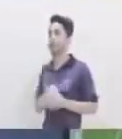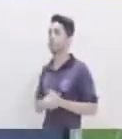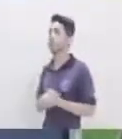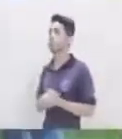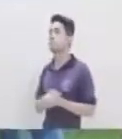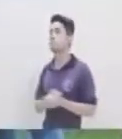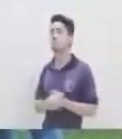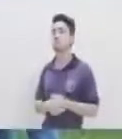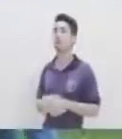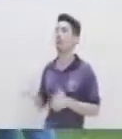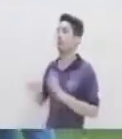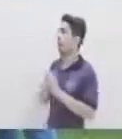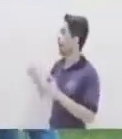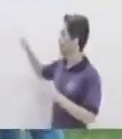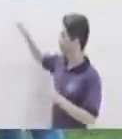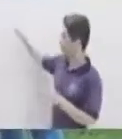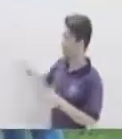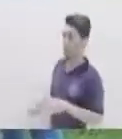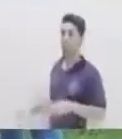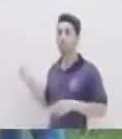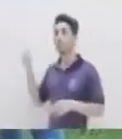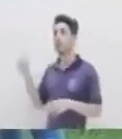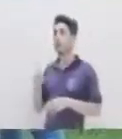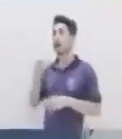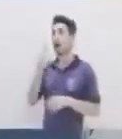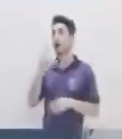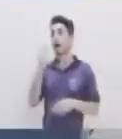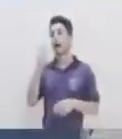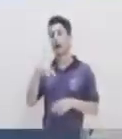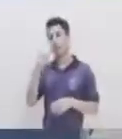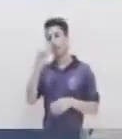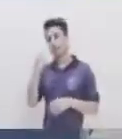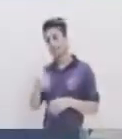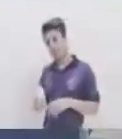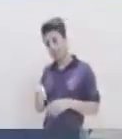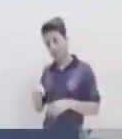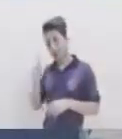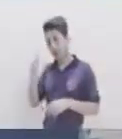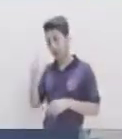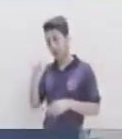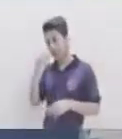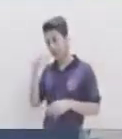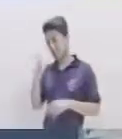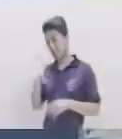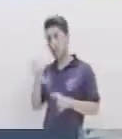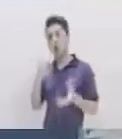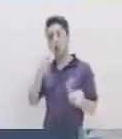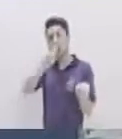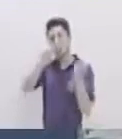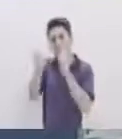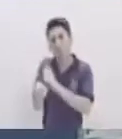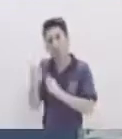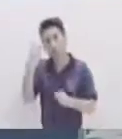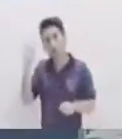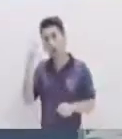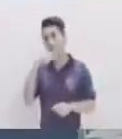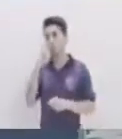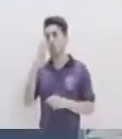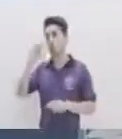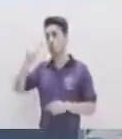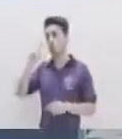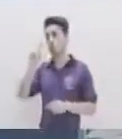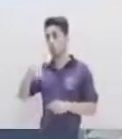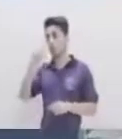¿Cómo transformarías este verso? Cantan Cantan En subjuntivo En subjuntivo podríamos